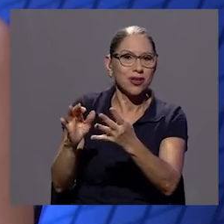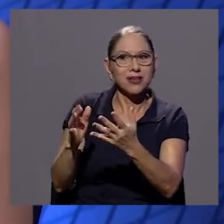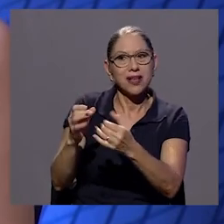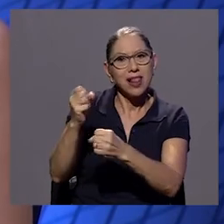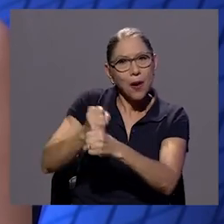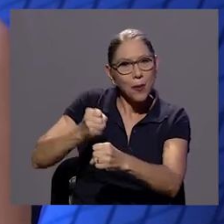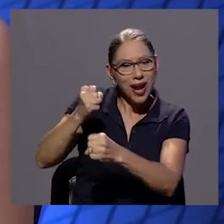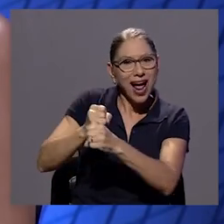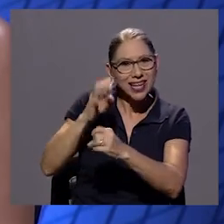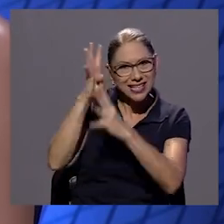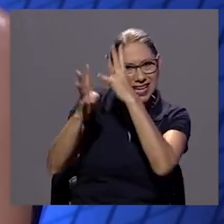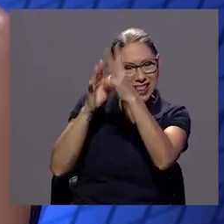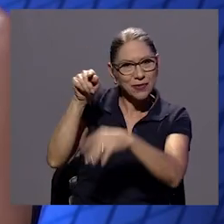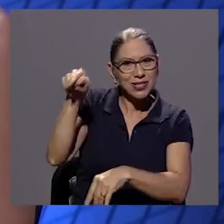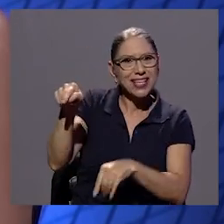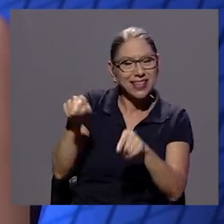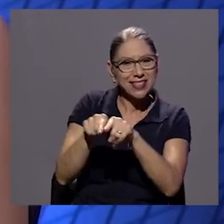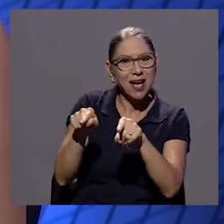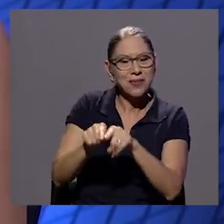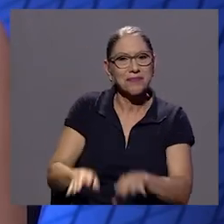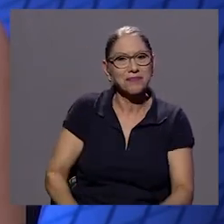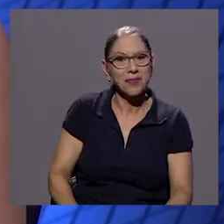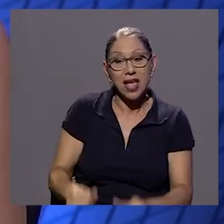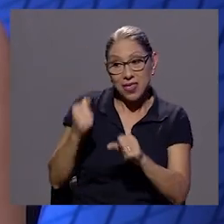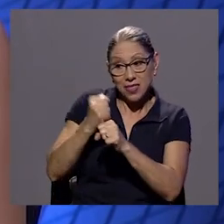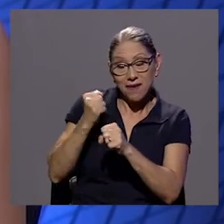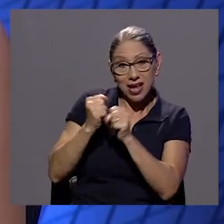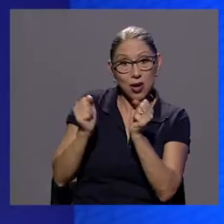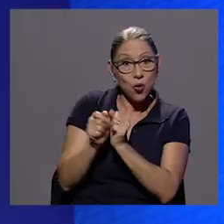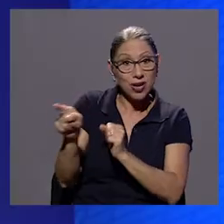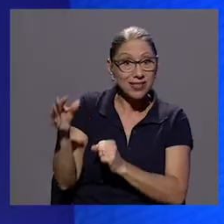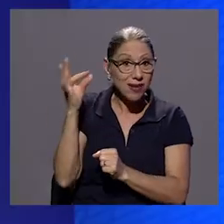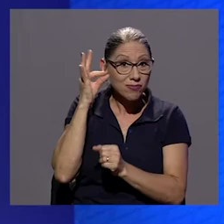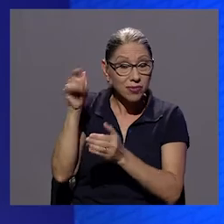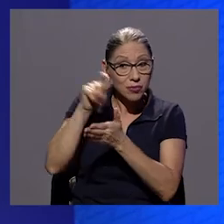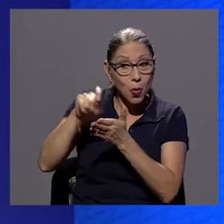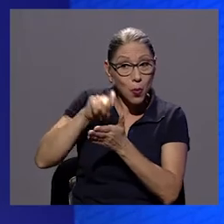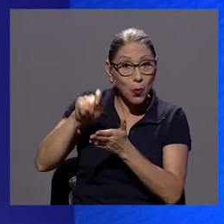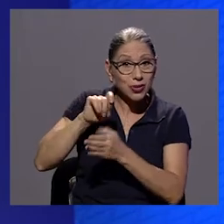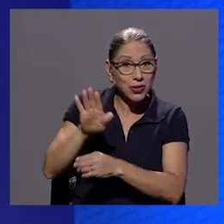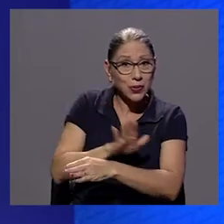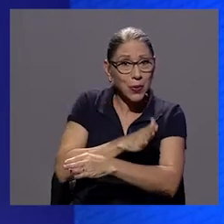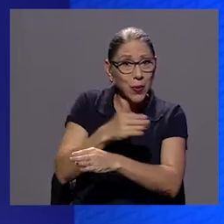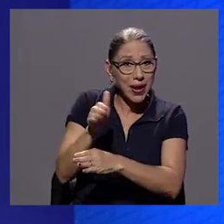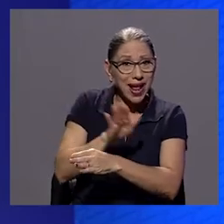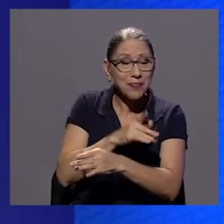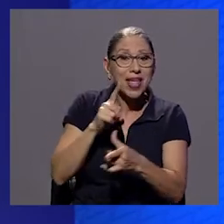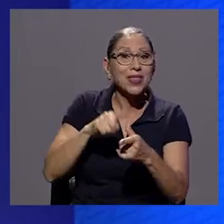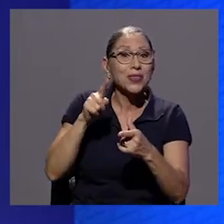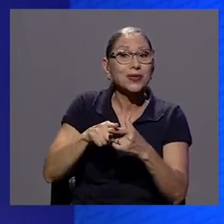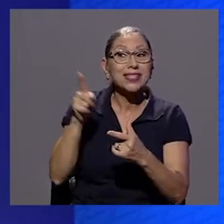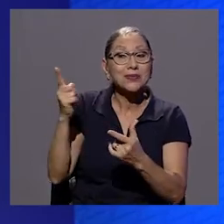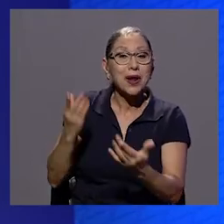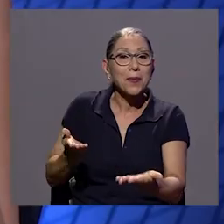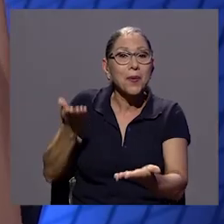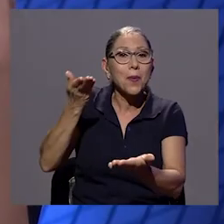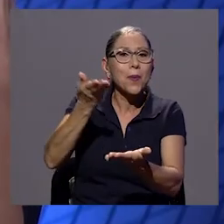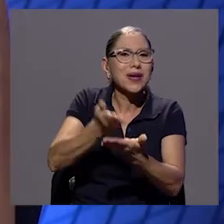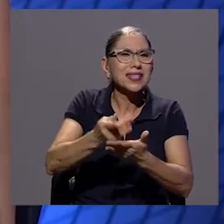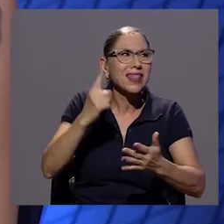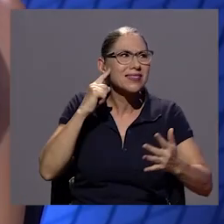creativos allá también entonces trabajamos con esta compositora entonces ahí se ve una propuesta de estos sonidos un poco